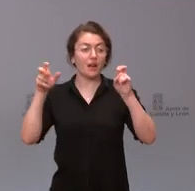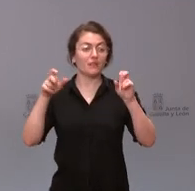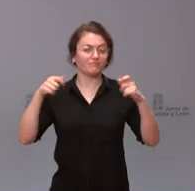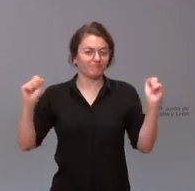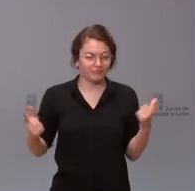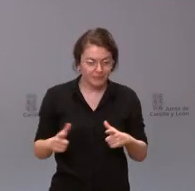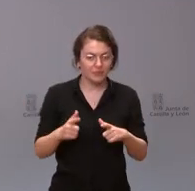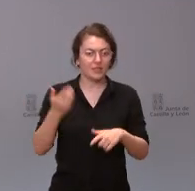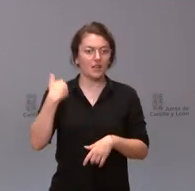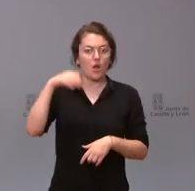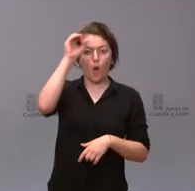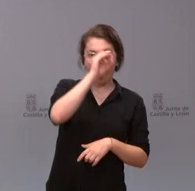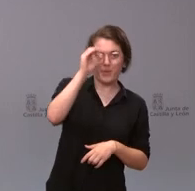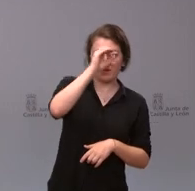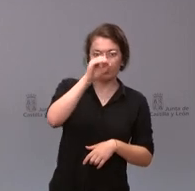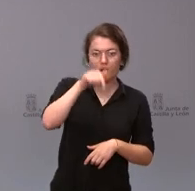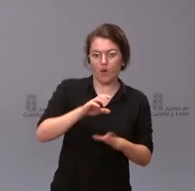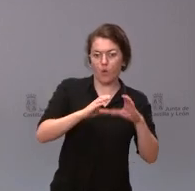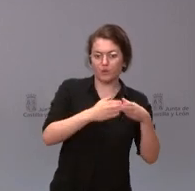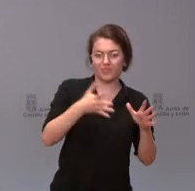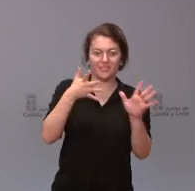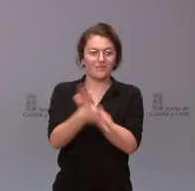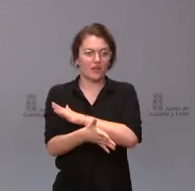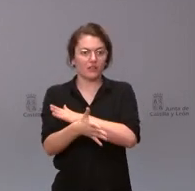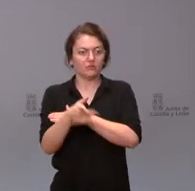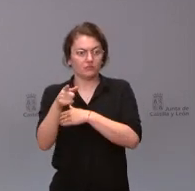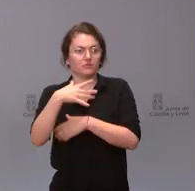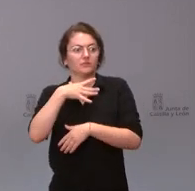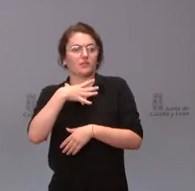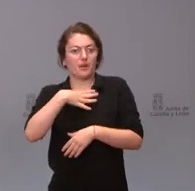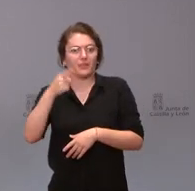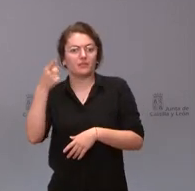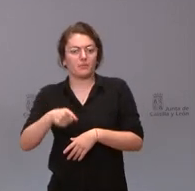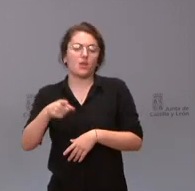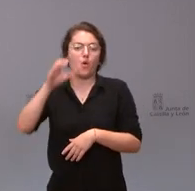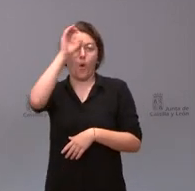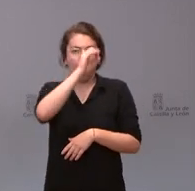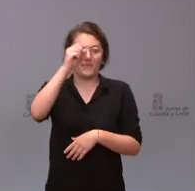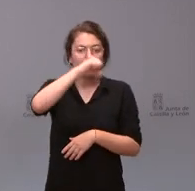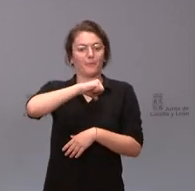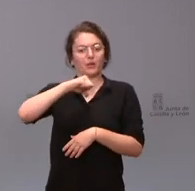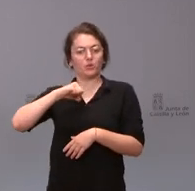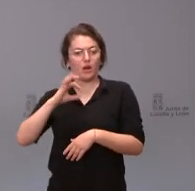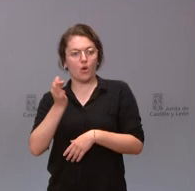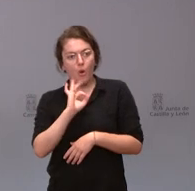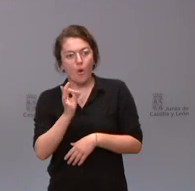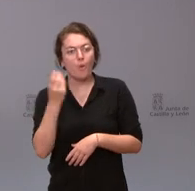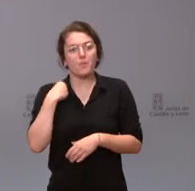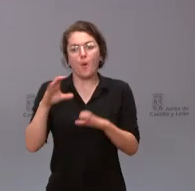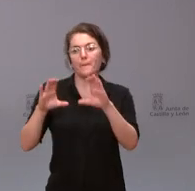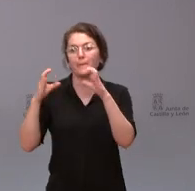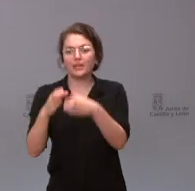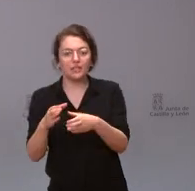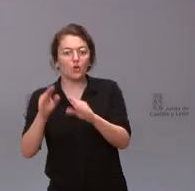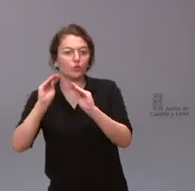Junta de Castilla no es incompatible con el hecho de la posibilidad que tienen a título personal o a título incluso de posición de partido de cada